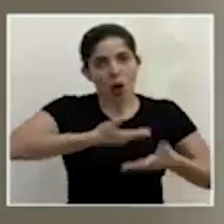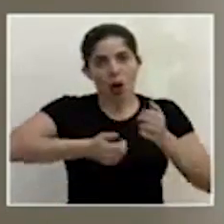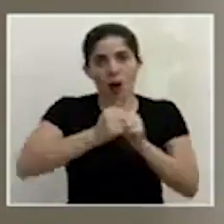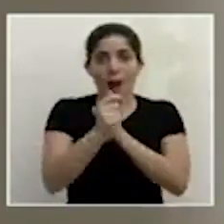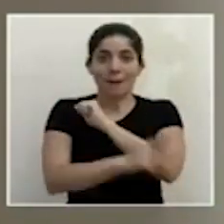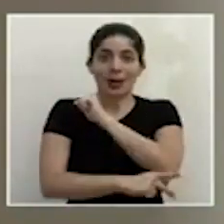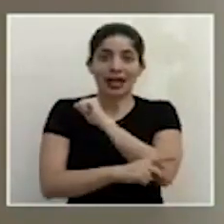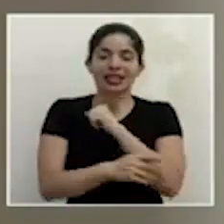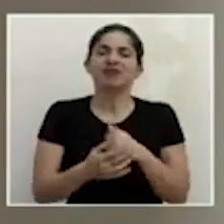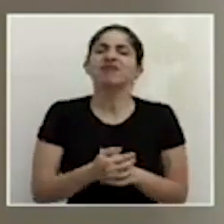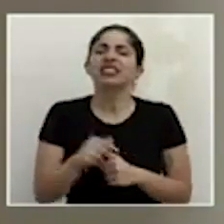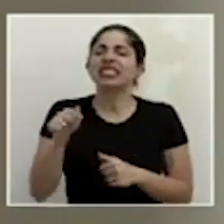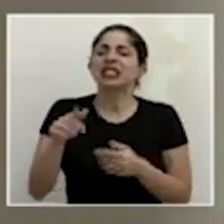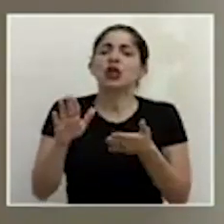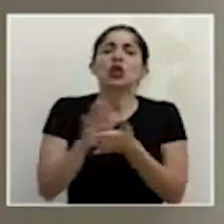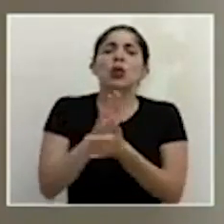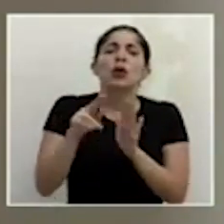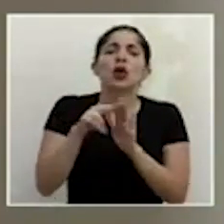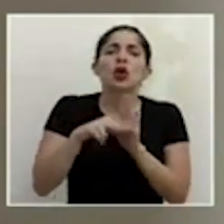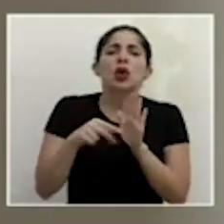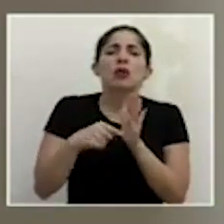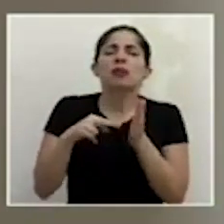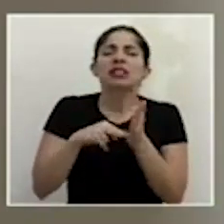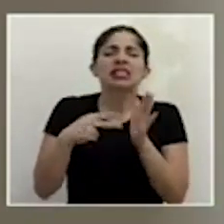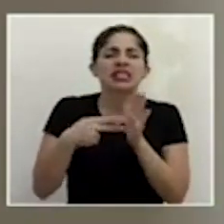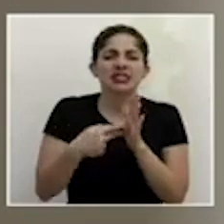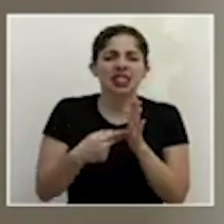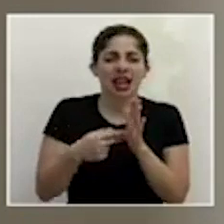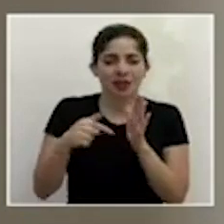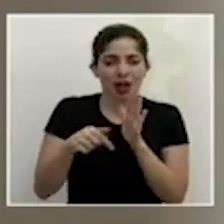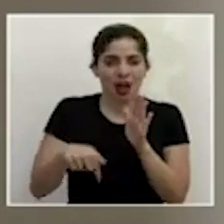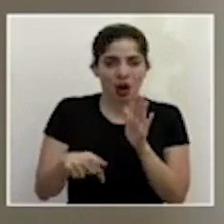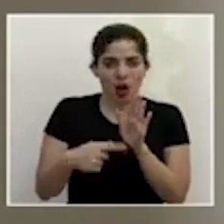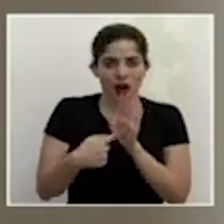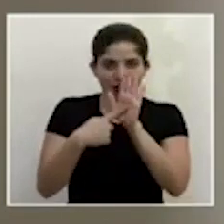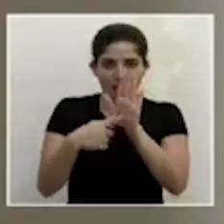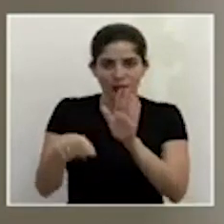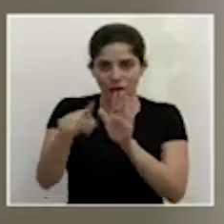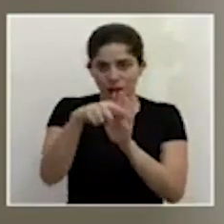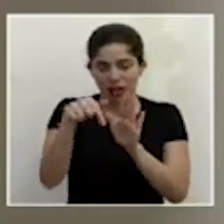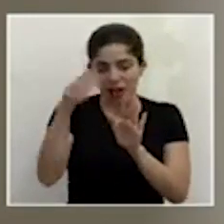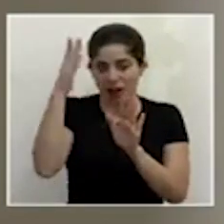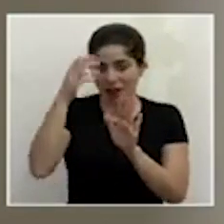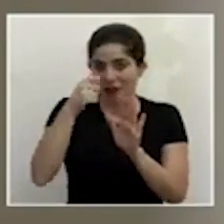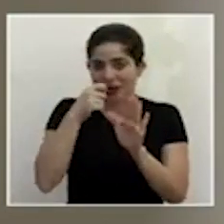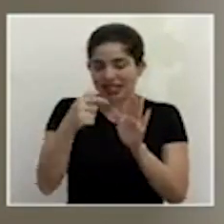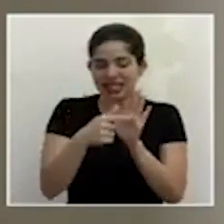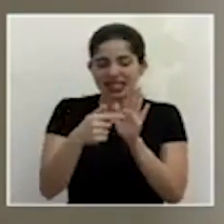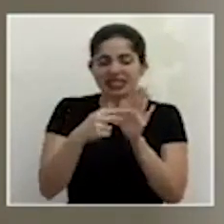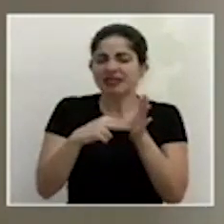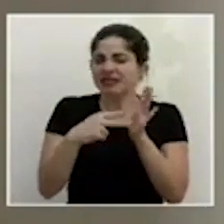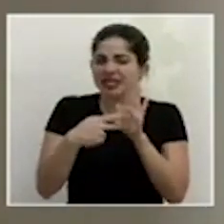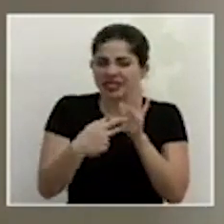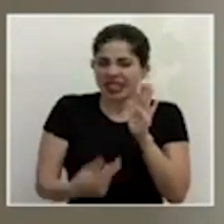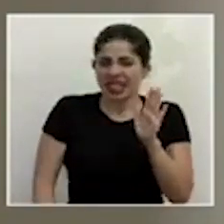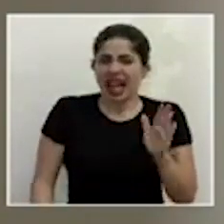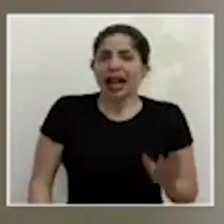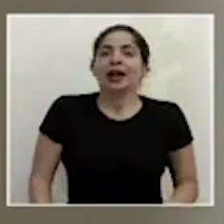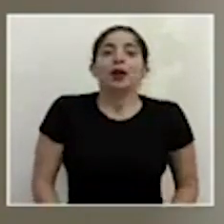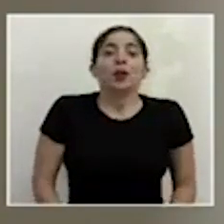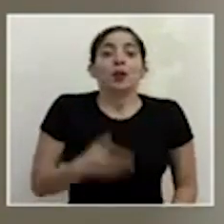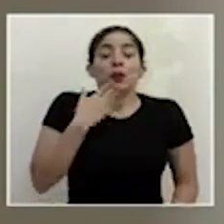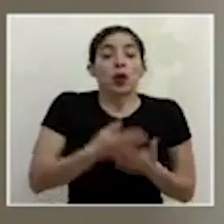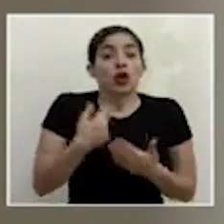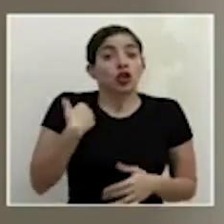¿de qué se trata este documento normativo que hoy estamos presentando a ustedes ante esta conferencia de prensa? bueno resulta que